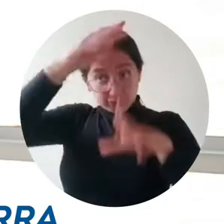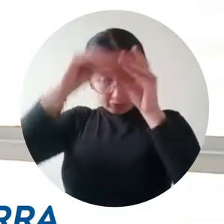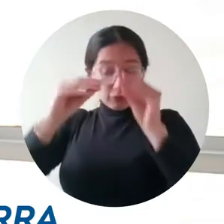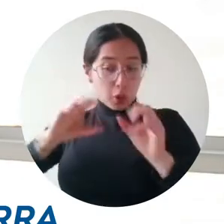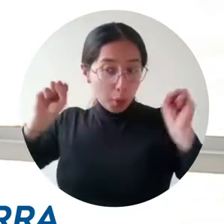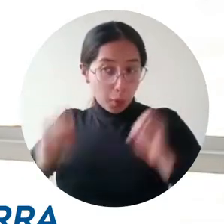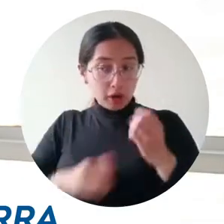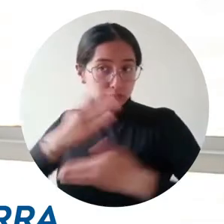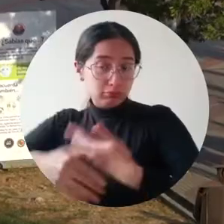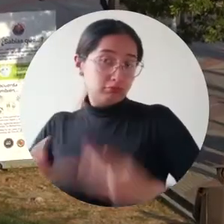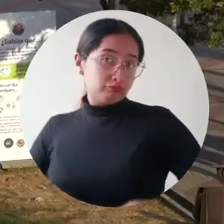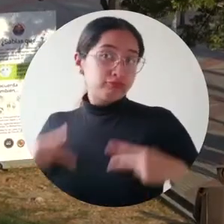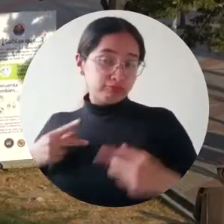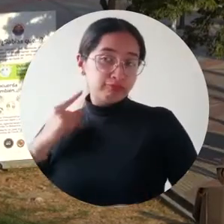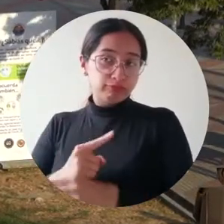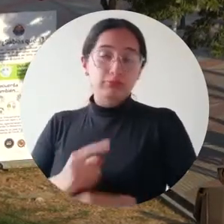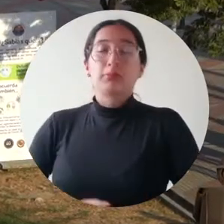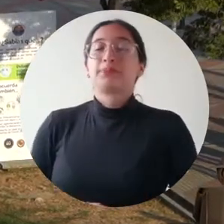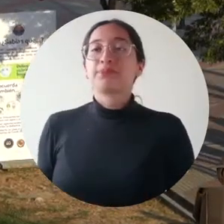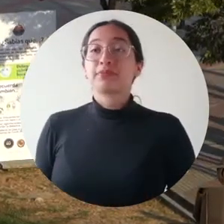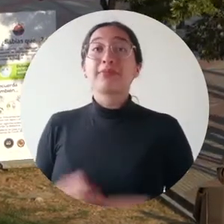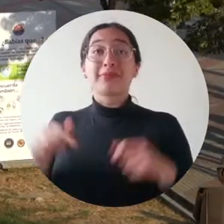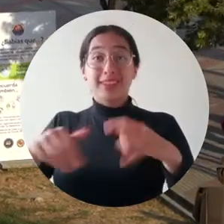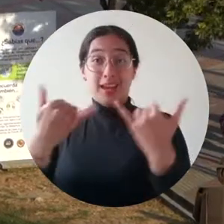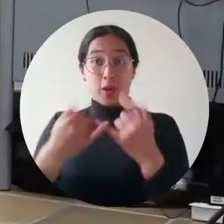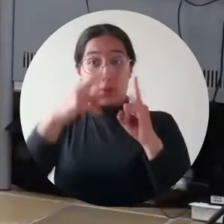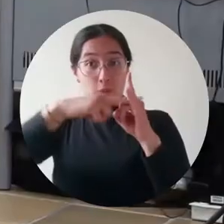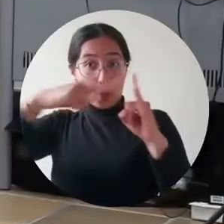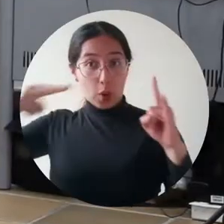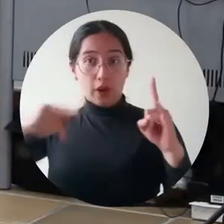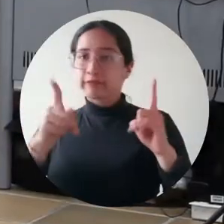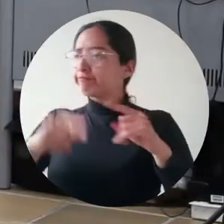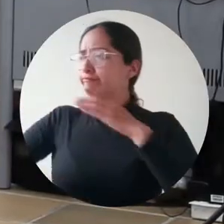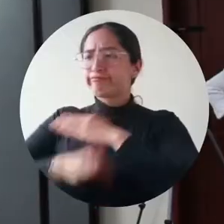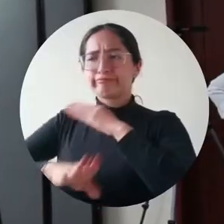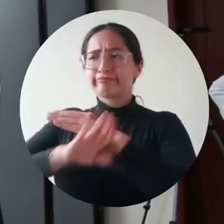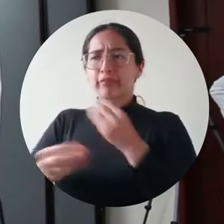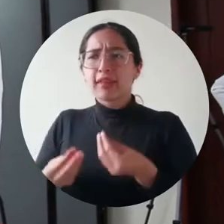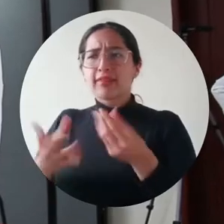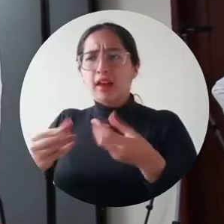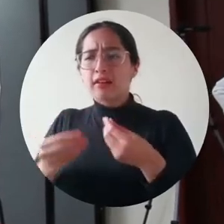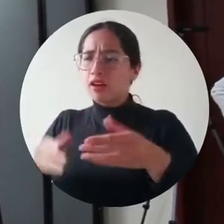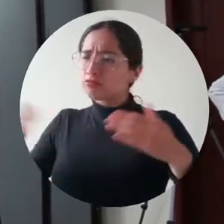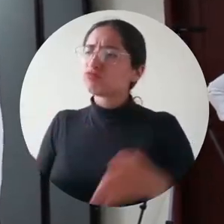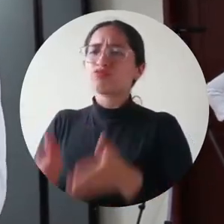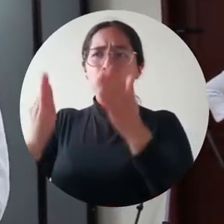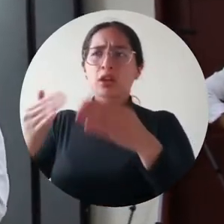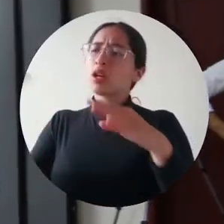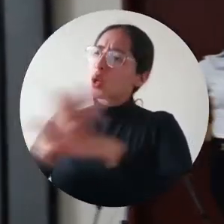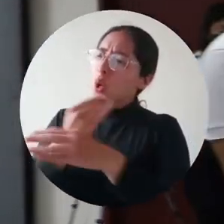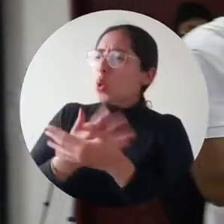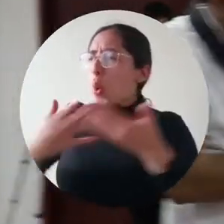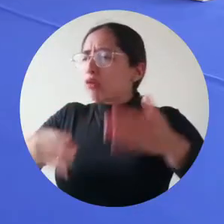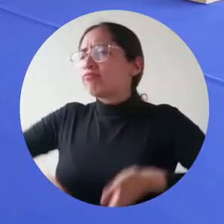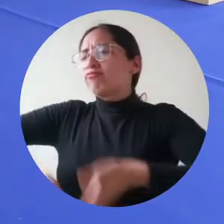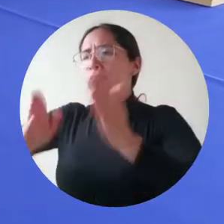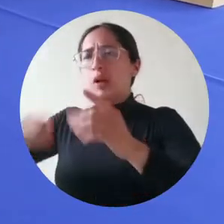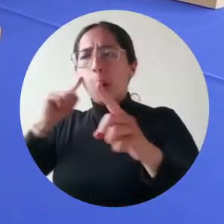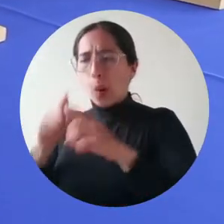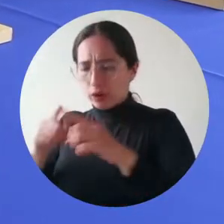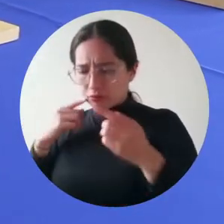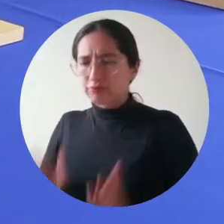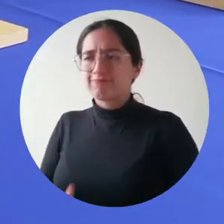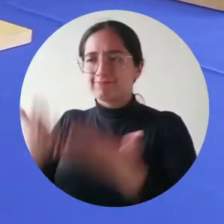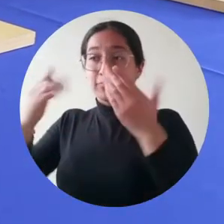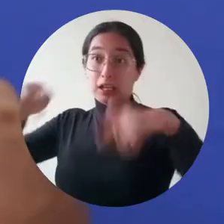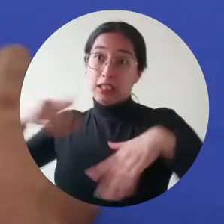y lograr su proyecto de vida. De esta manera, UniMagdalena sigue sembrando rutas para avanzar y se consolida en una institución de educación